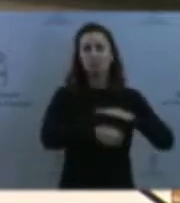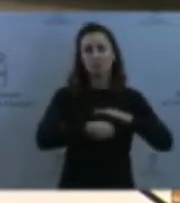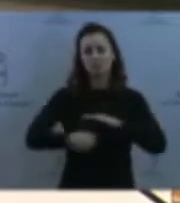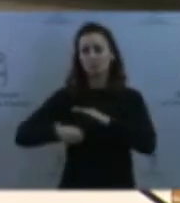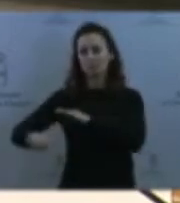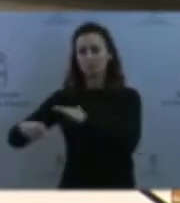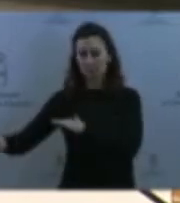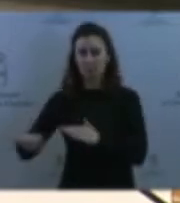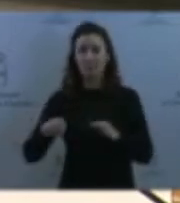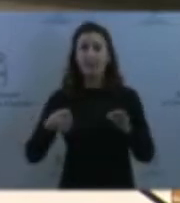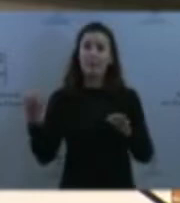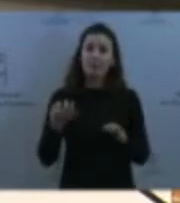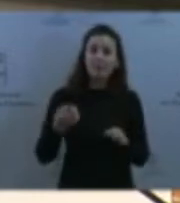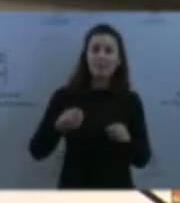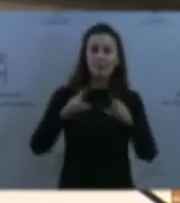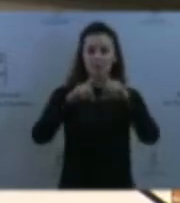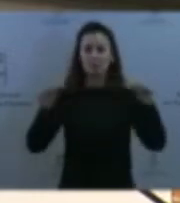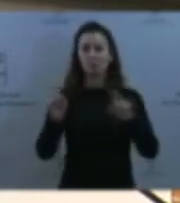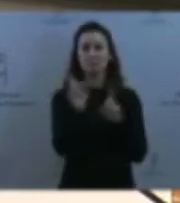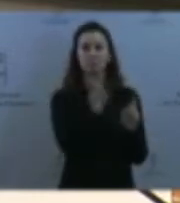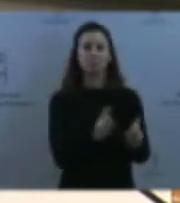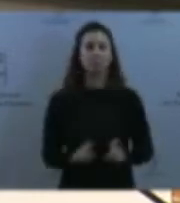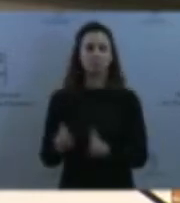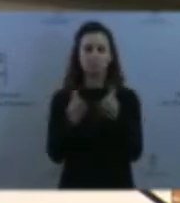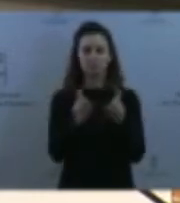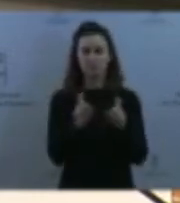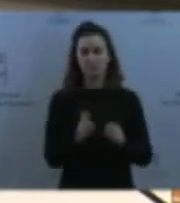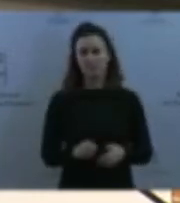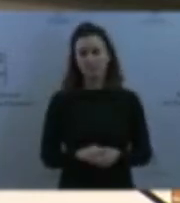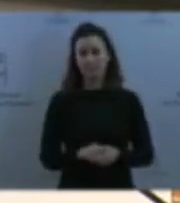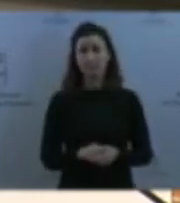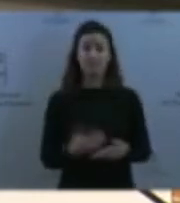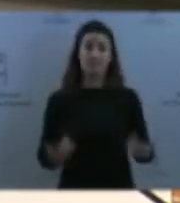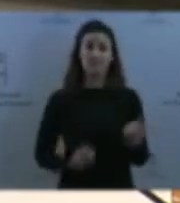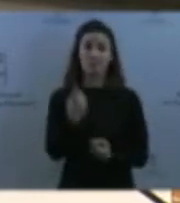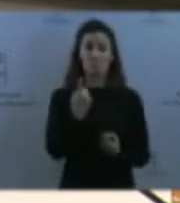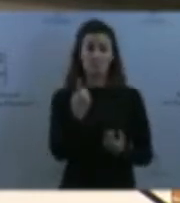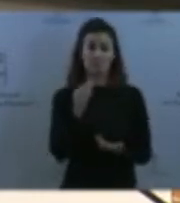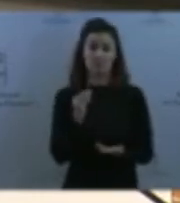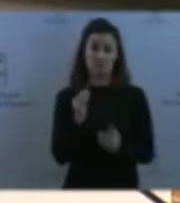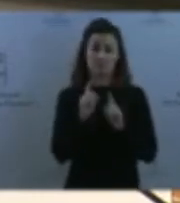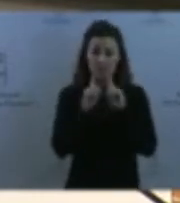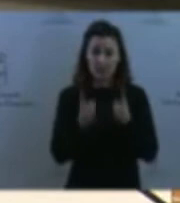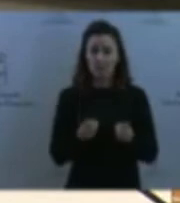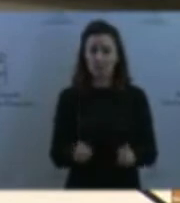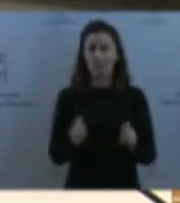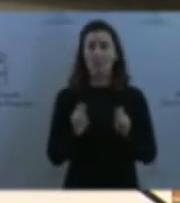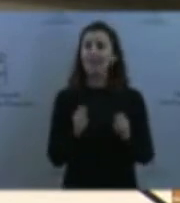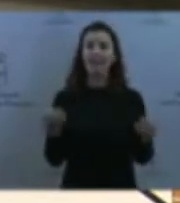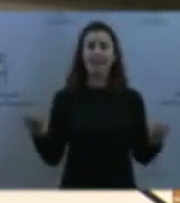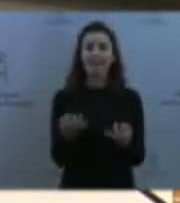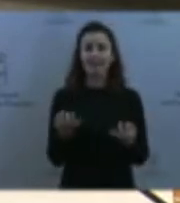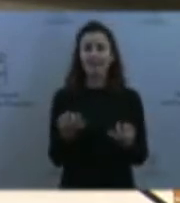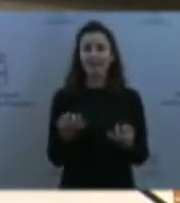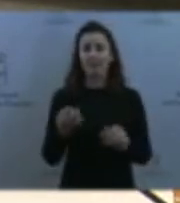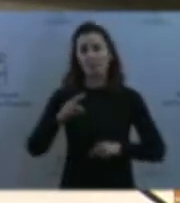nuestra comunidad autónoma, y en algunos casos nos está suponiendo también obras de inversión, en los recursos que tenemos para tenerlos